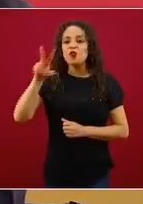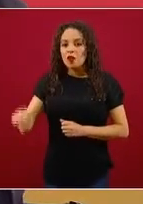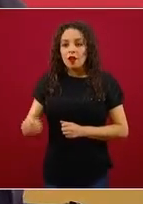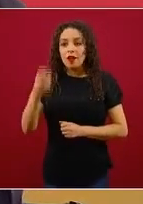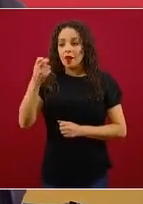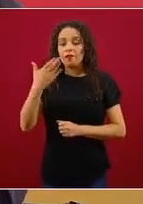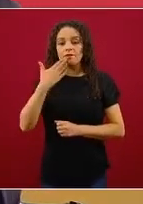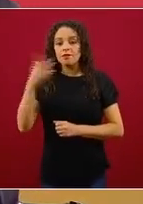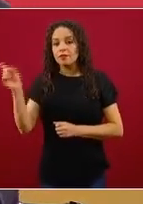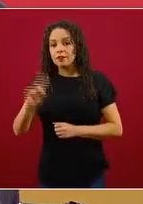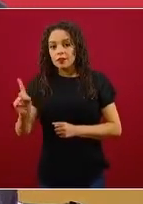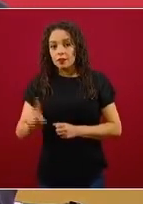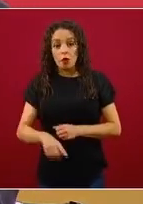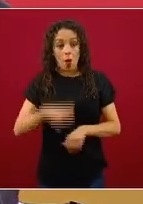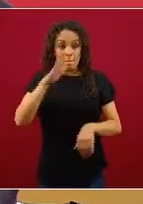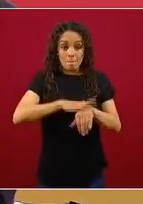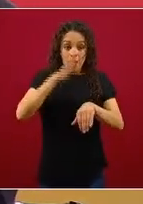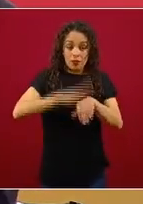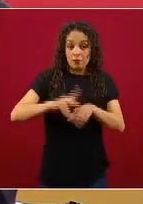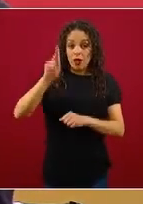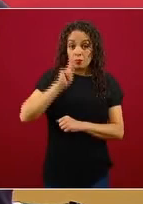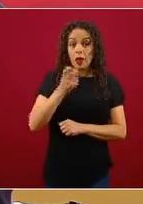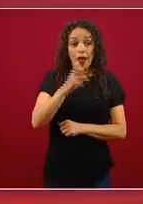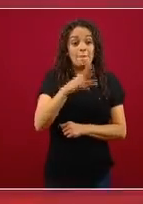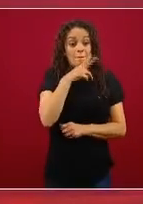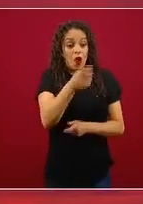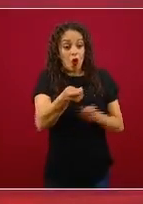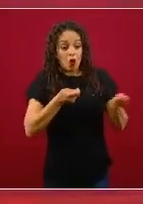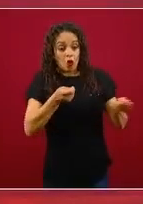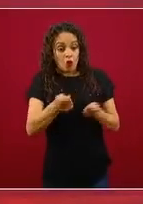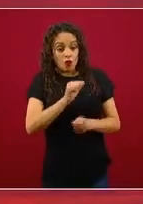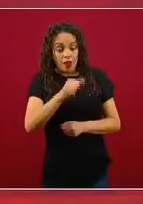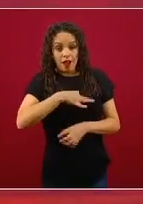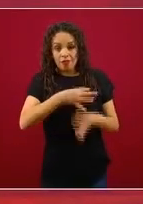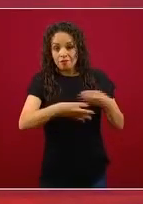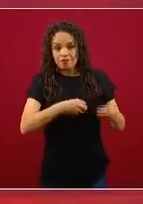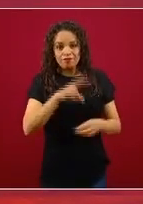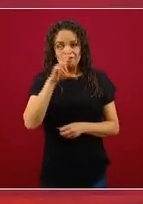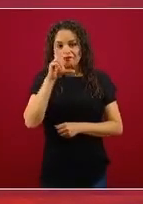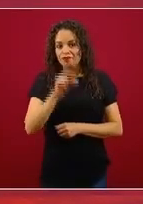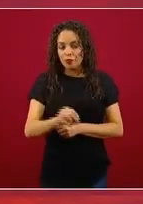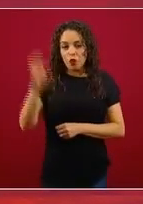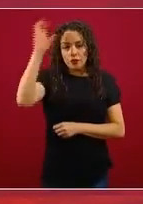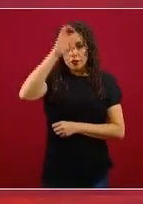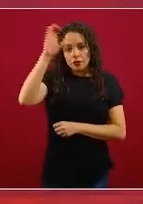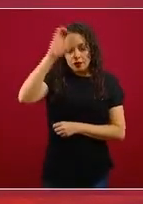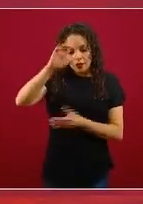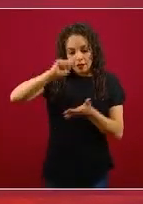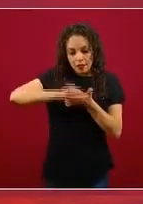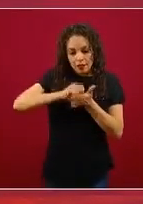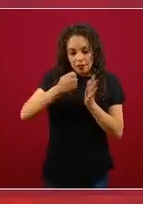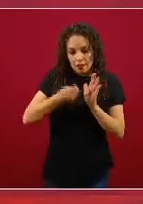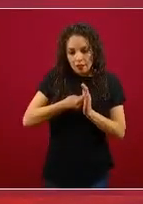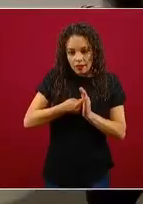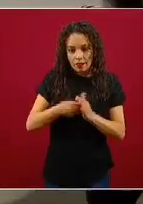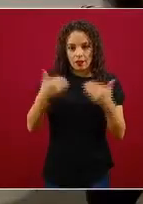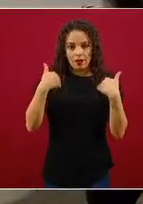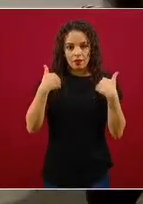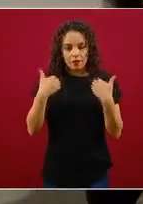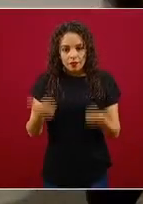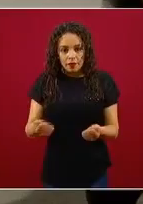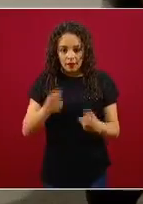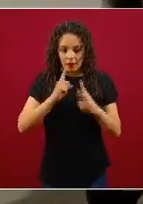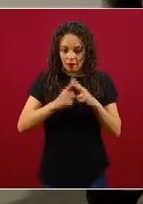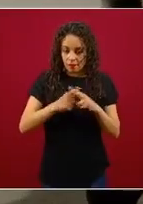mejor es el control. No existe ninguna conexión técnica, científica, lógica, automática,